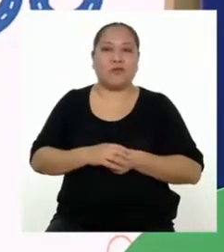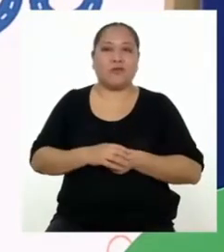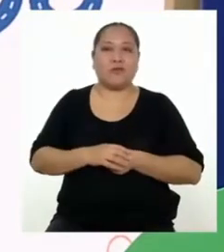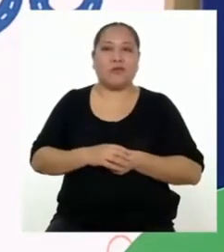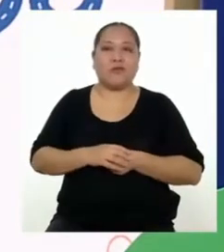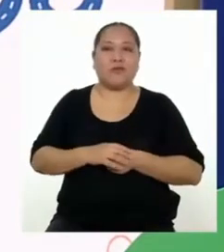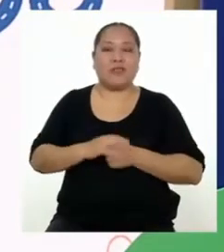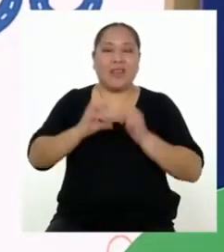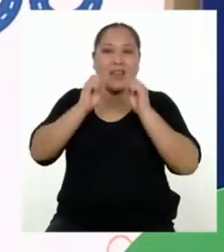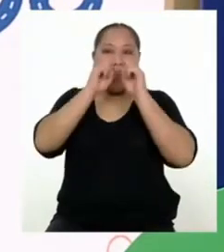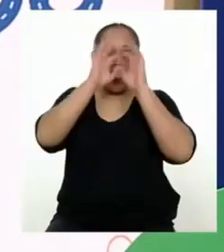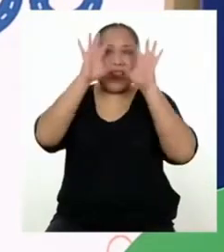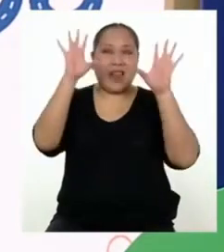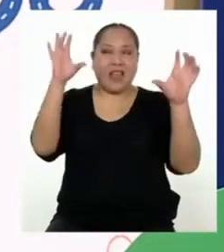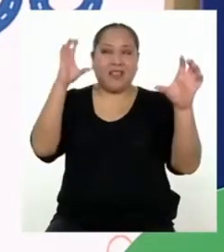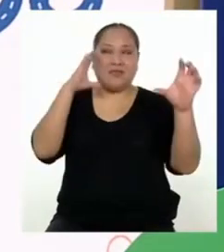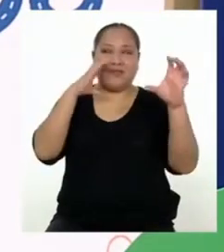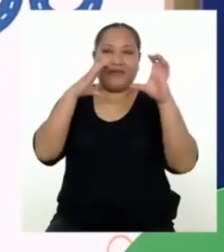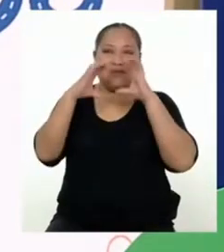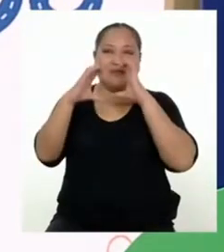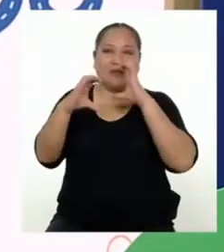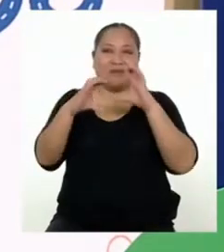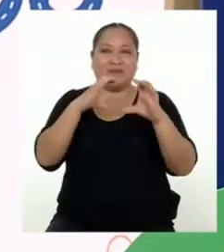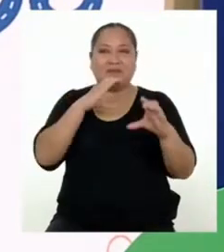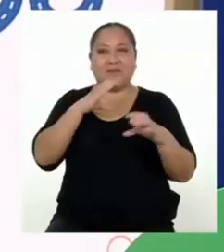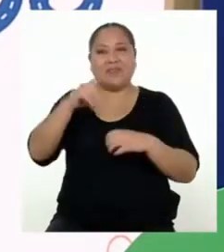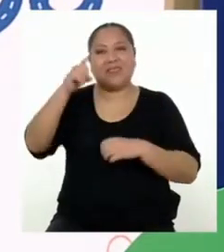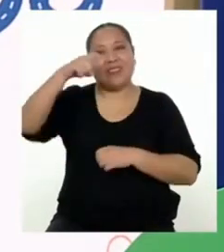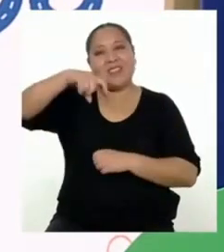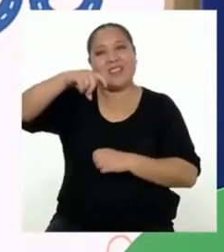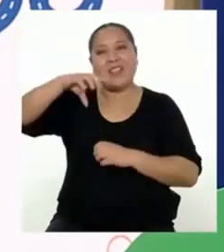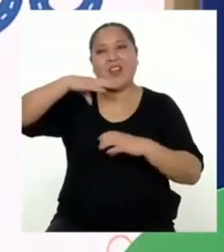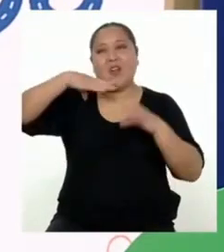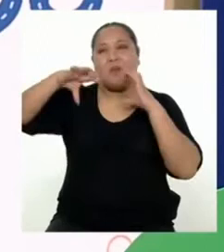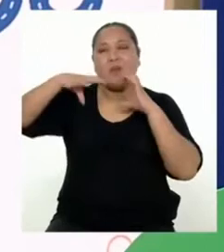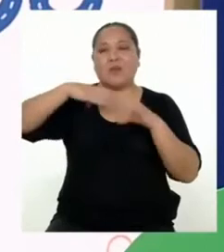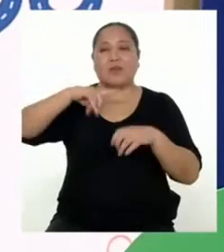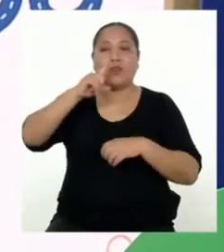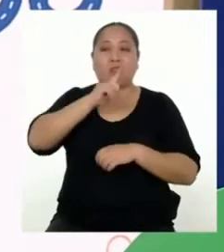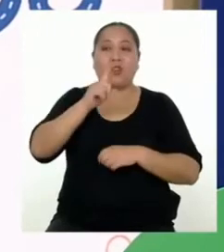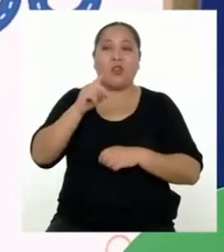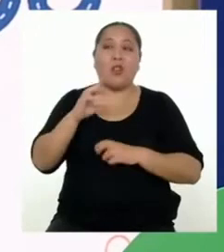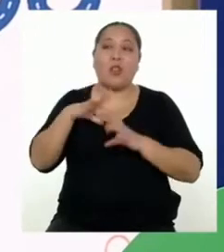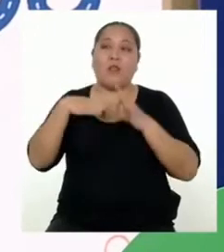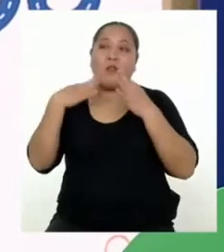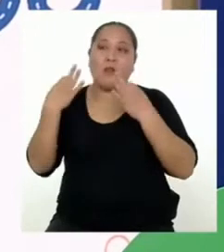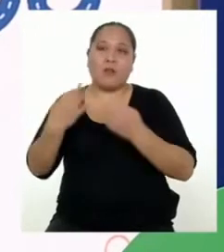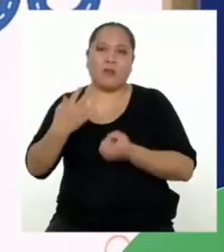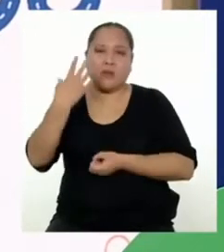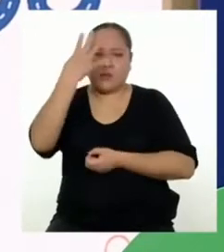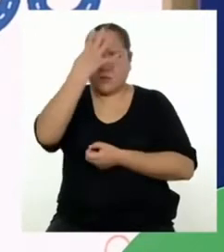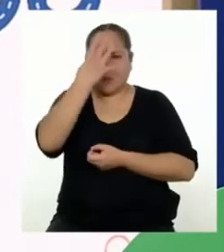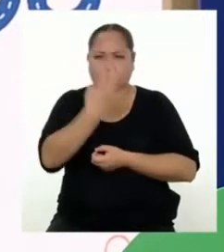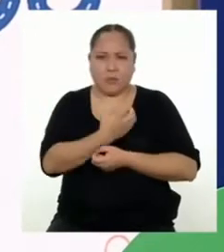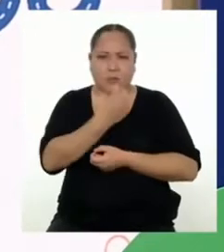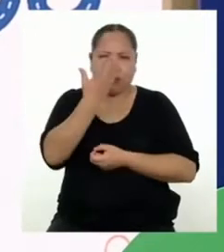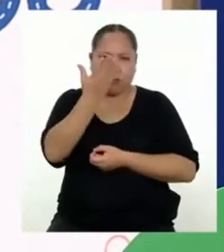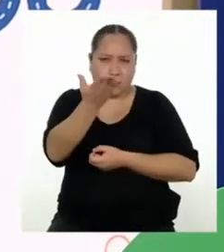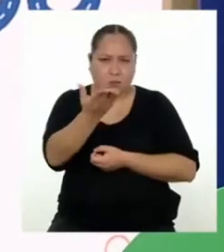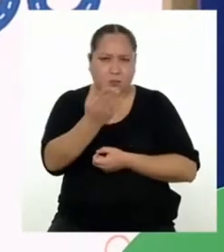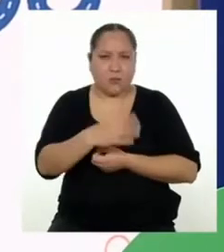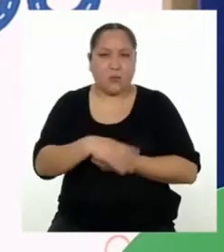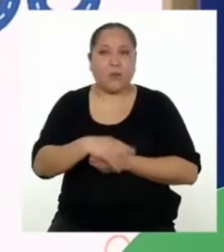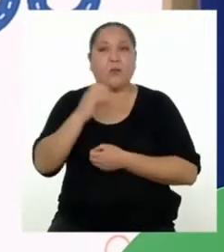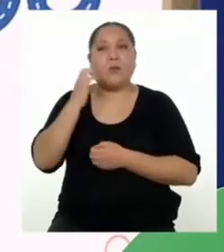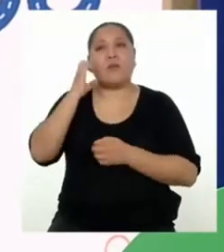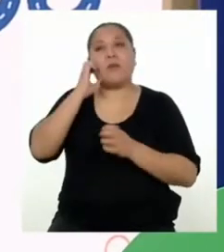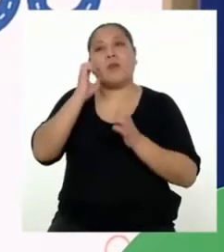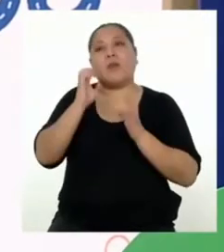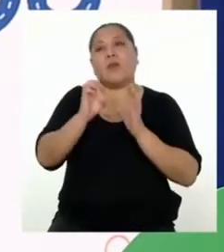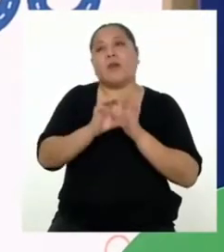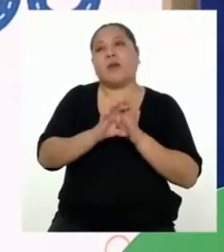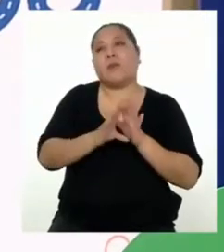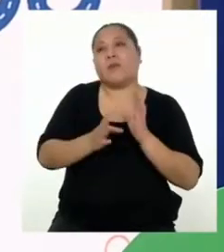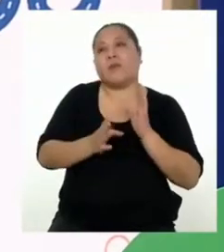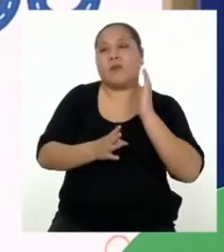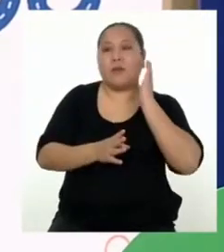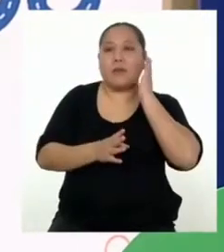dialogante. Se debe conversar porque si no, sus familiares se van a molestar con ustedes, como